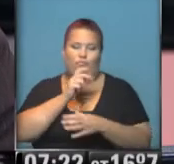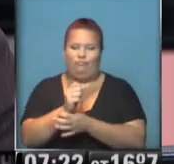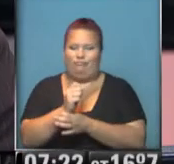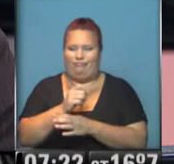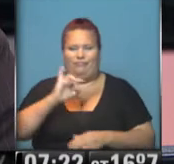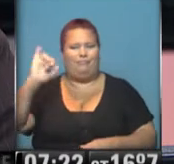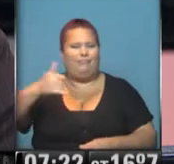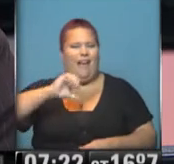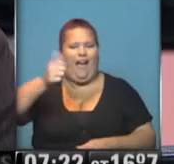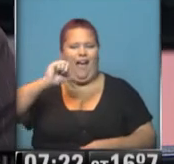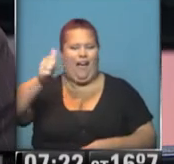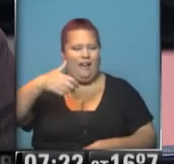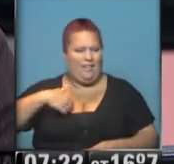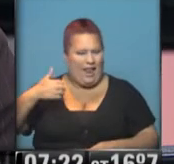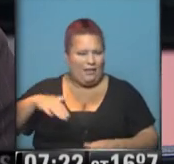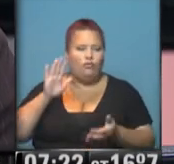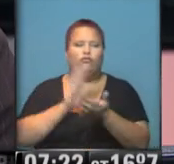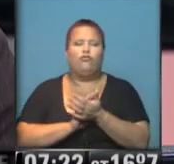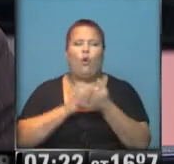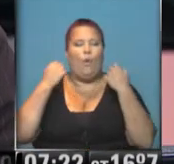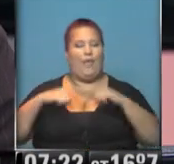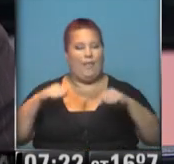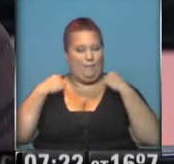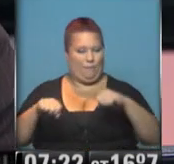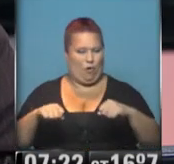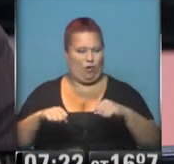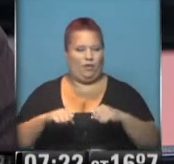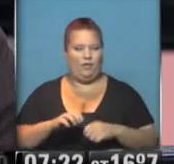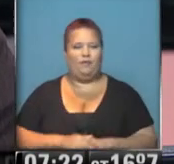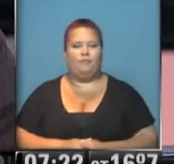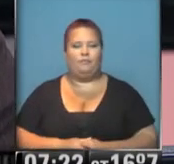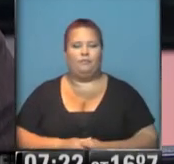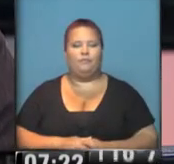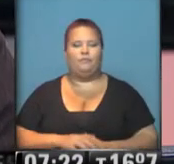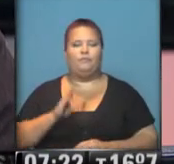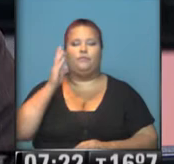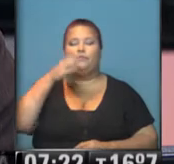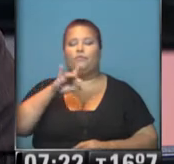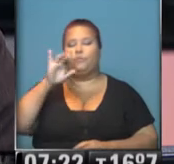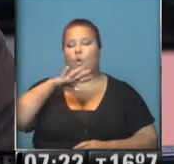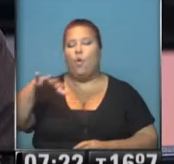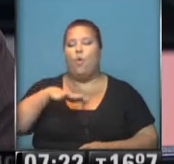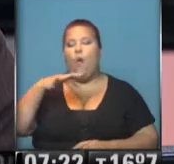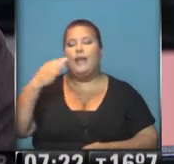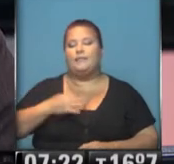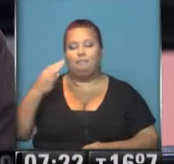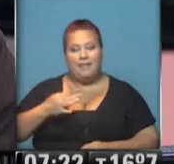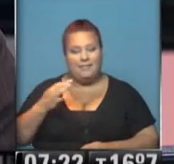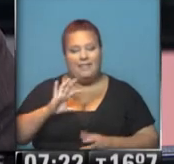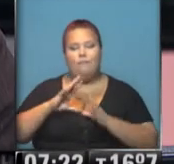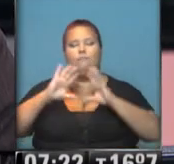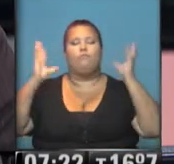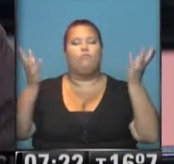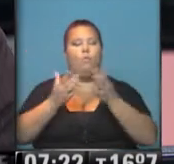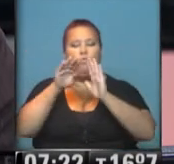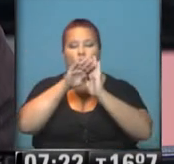ganadora de la Argentina en cuanto al deporte, instalada allí en un lugar de privilegio a nivel del mundo.